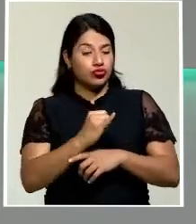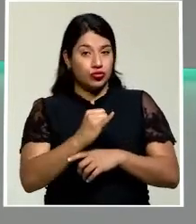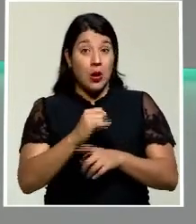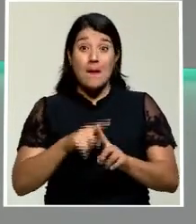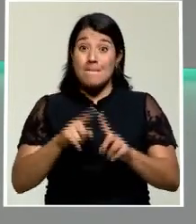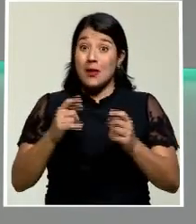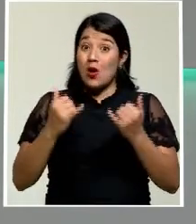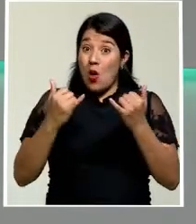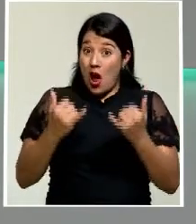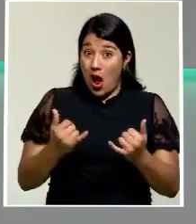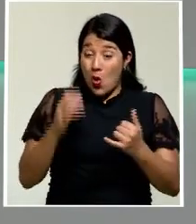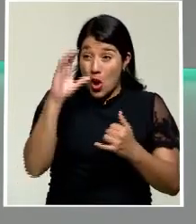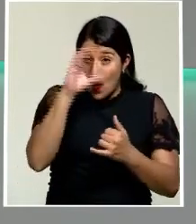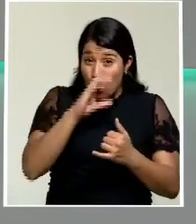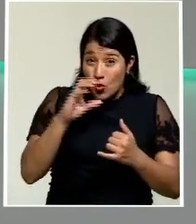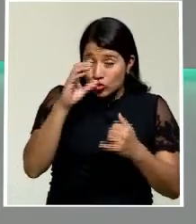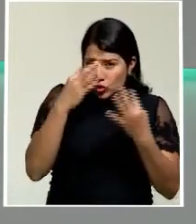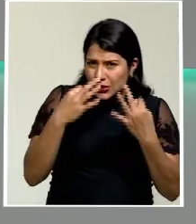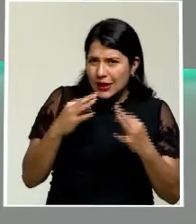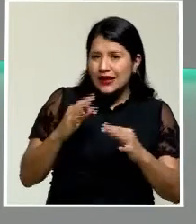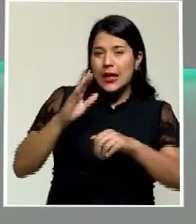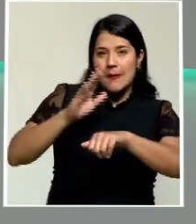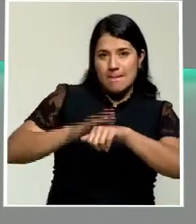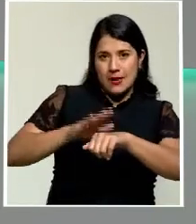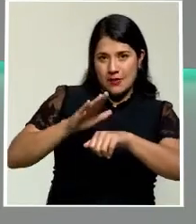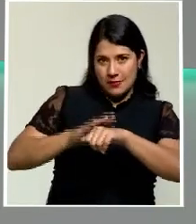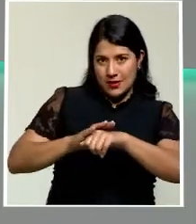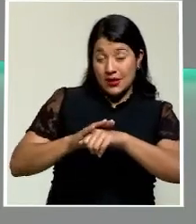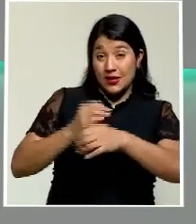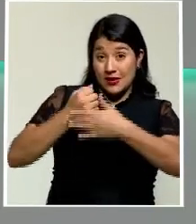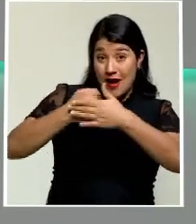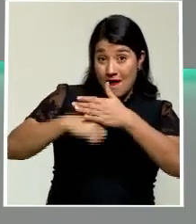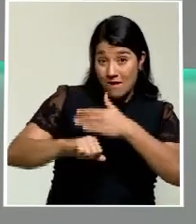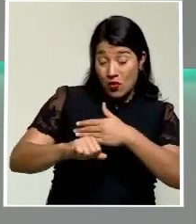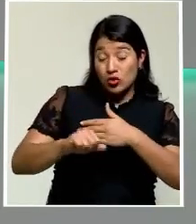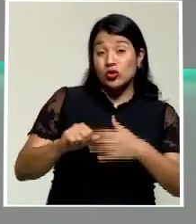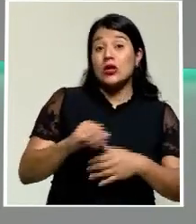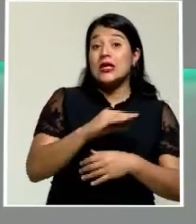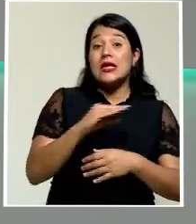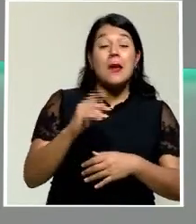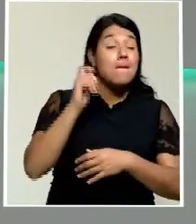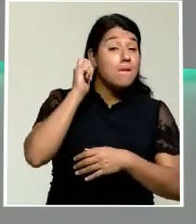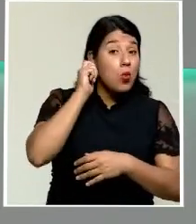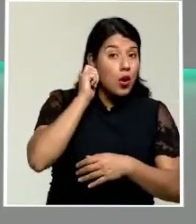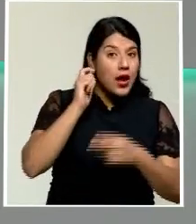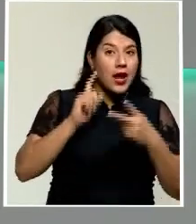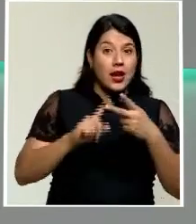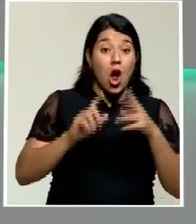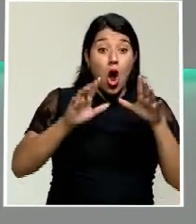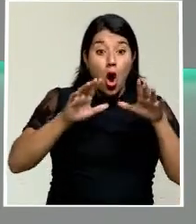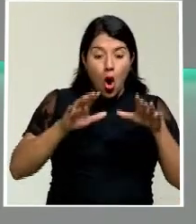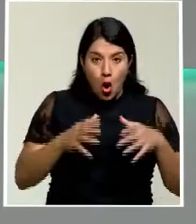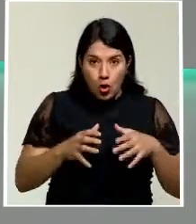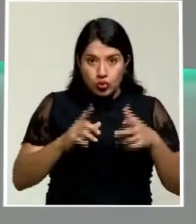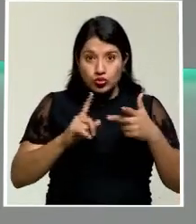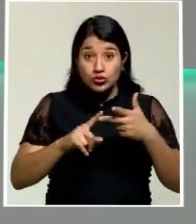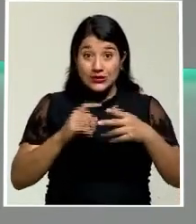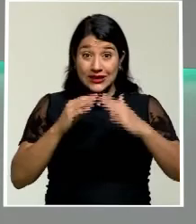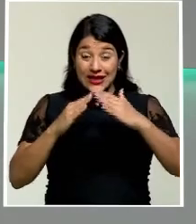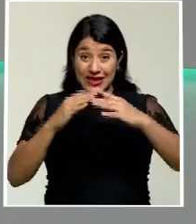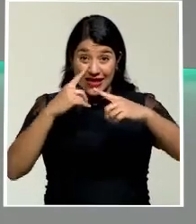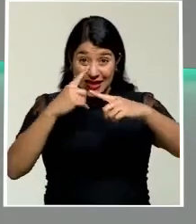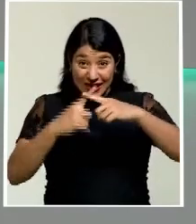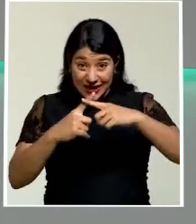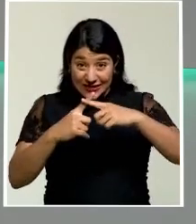despenalizar la interrupción del embarazo mientras mujeres, organizaciones de activistas y la Iglesia debaten